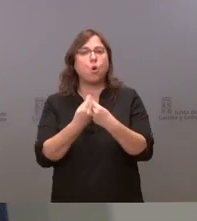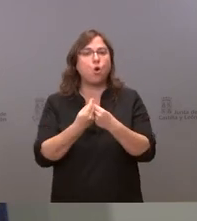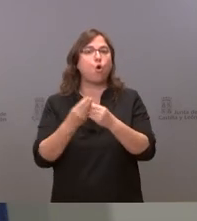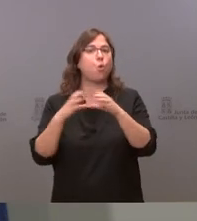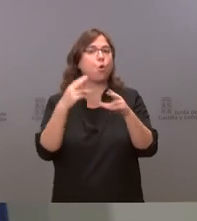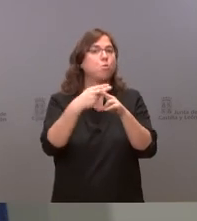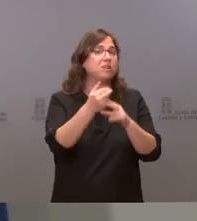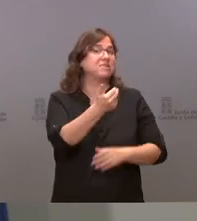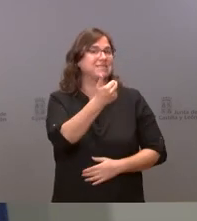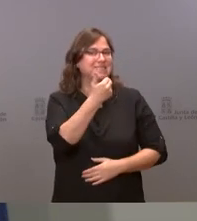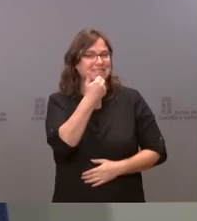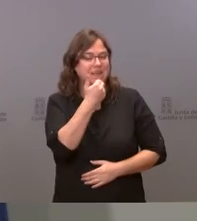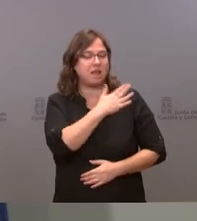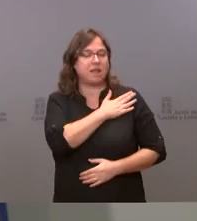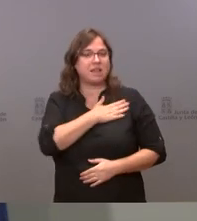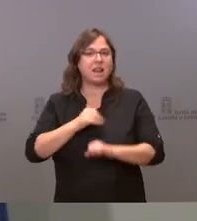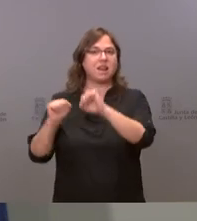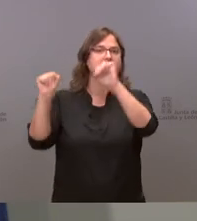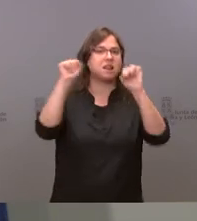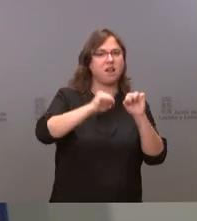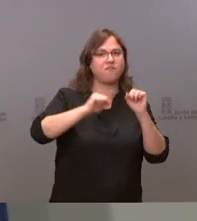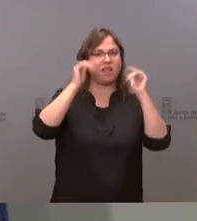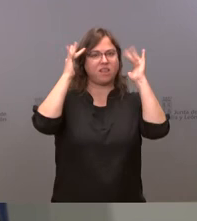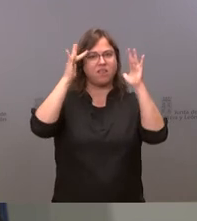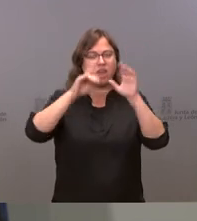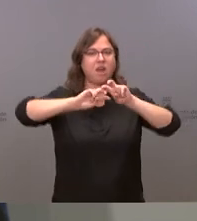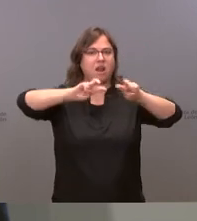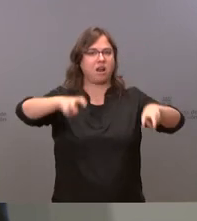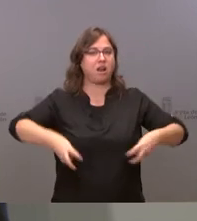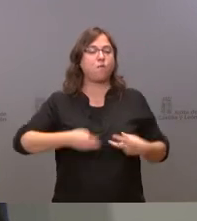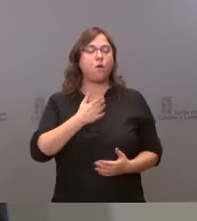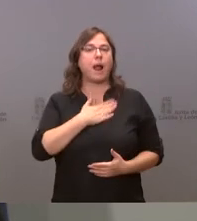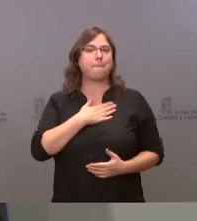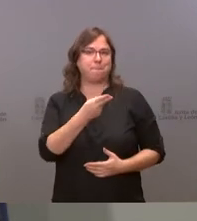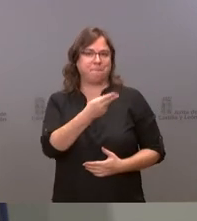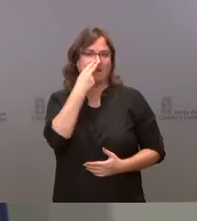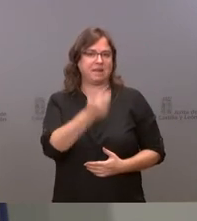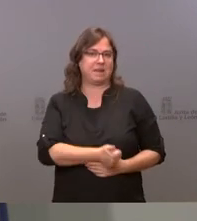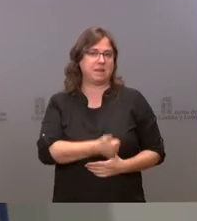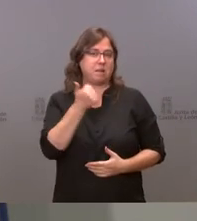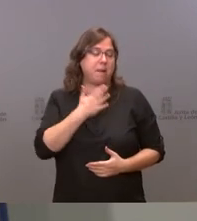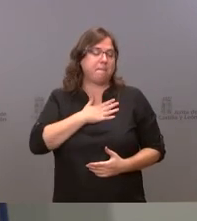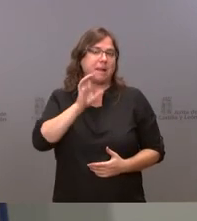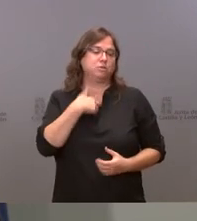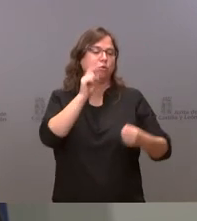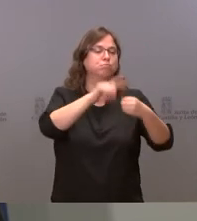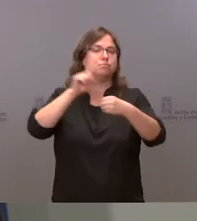los postulados ideológicos las reformas que yo creo que son más necesarias para nuestro país